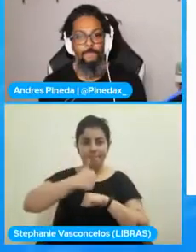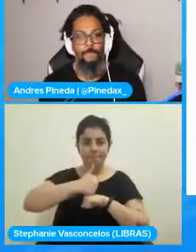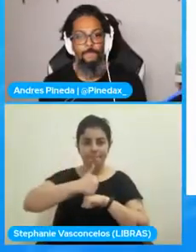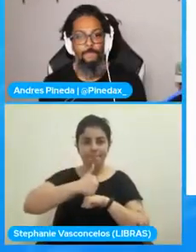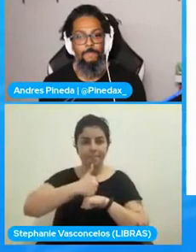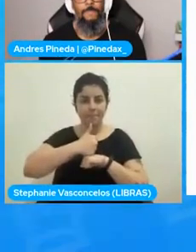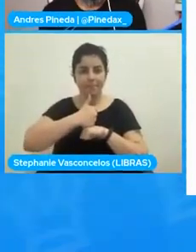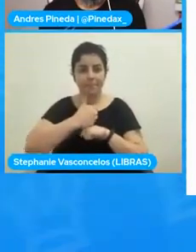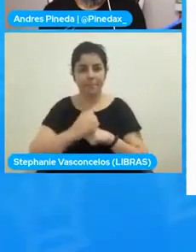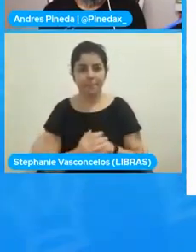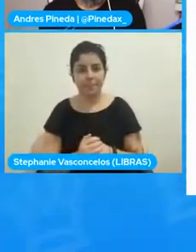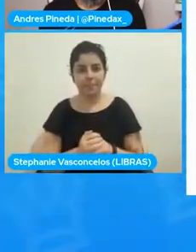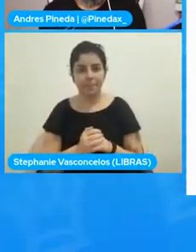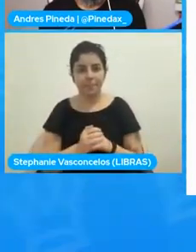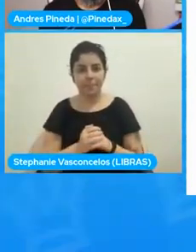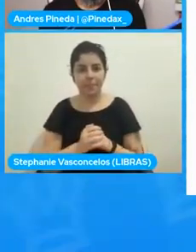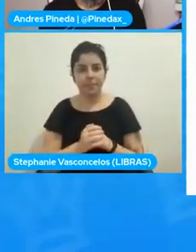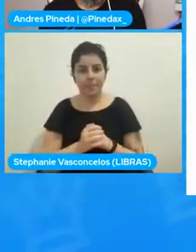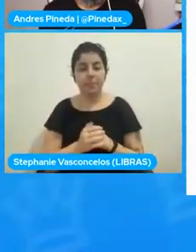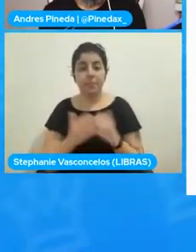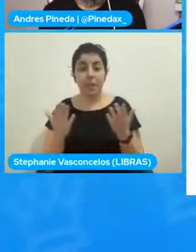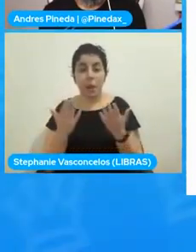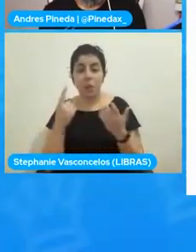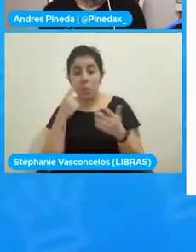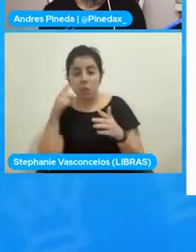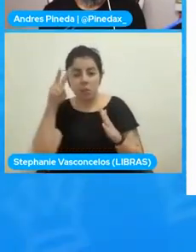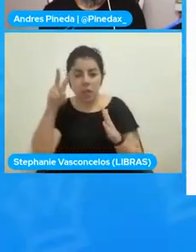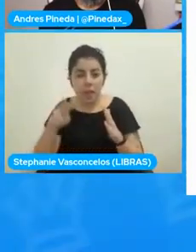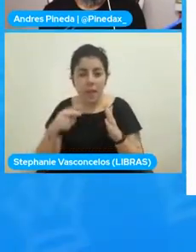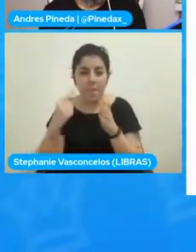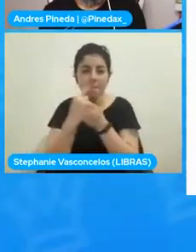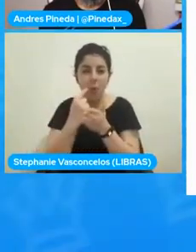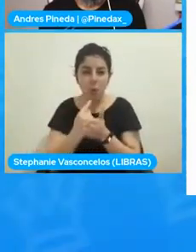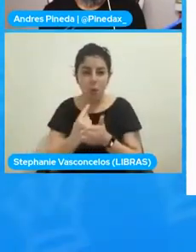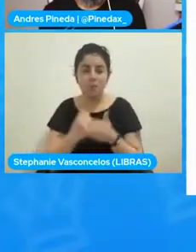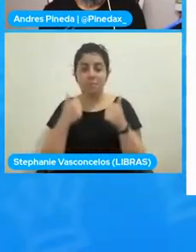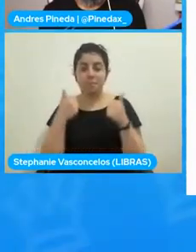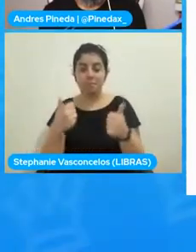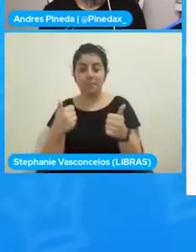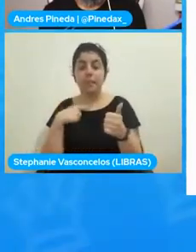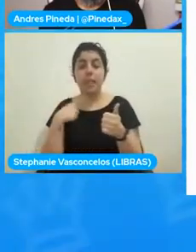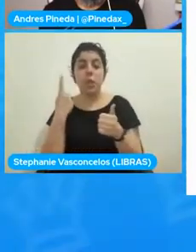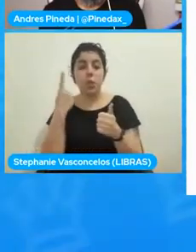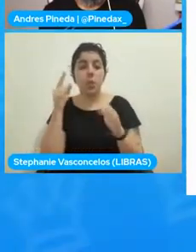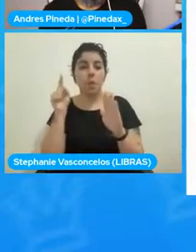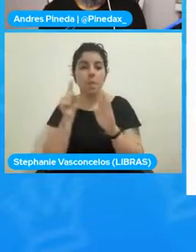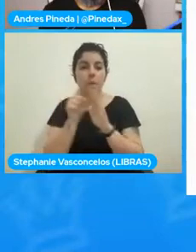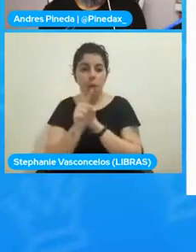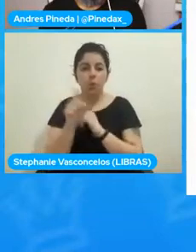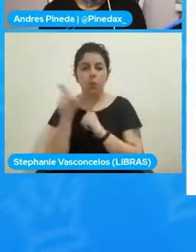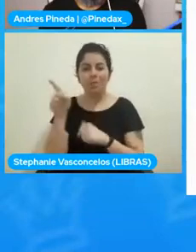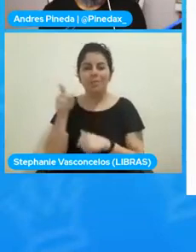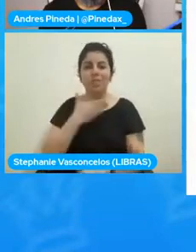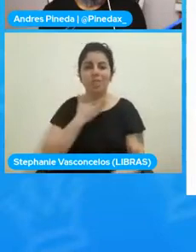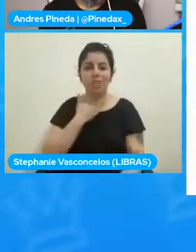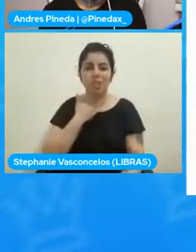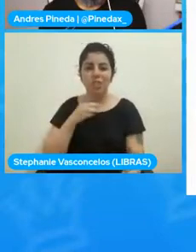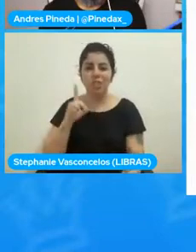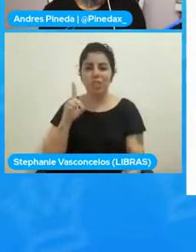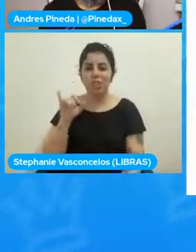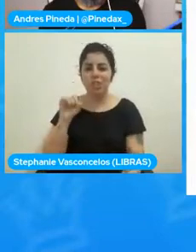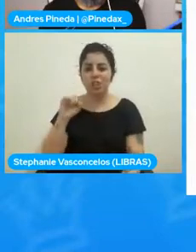Vamos a revisar. Ok, Andrés. Creo que hay una pregunta en el Discord, está un poquito larga.